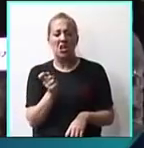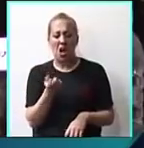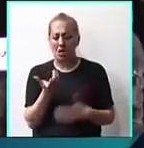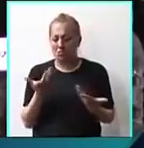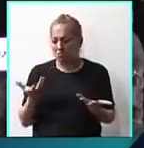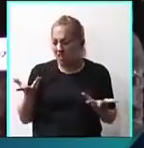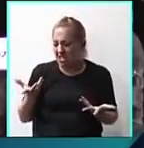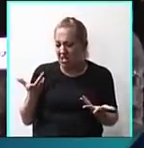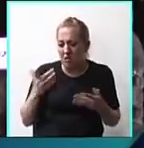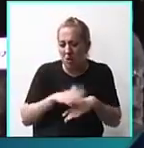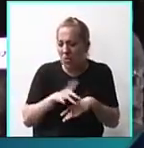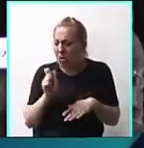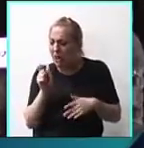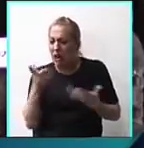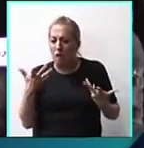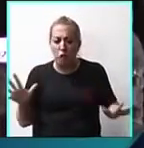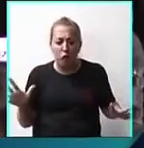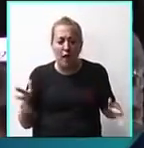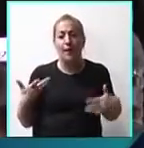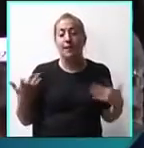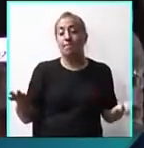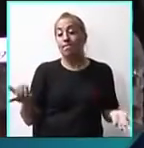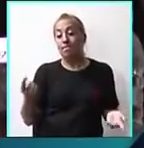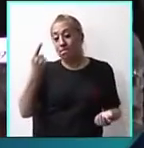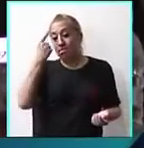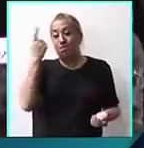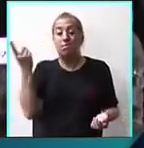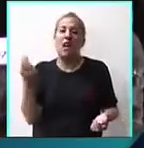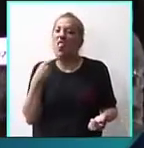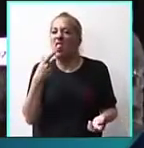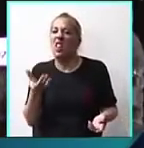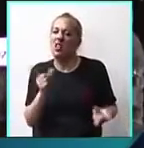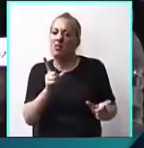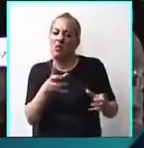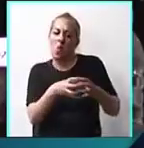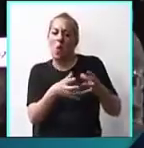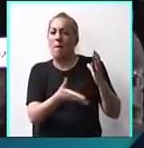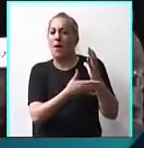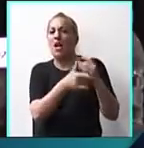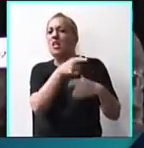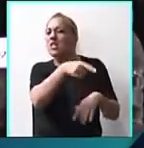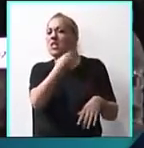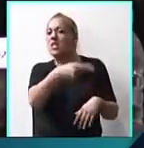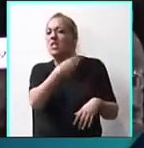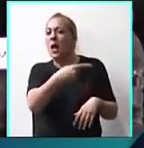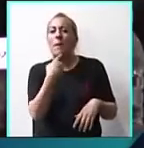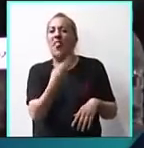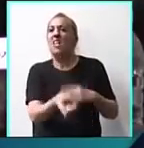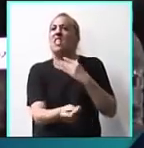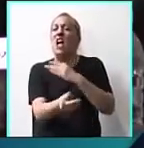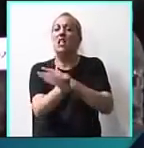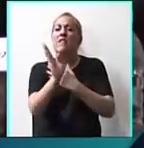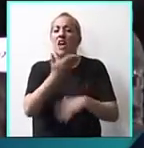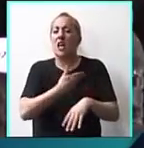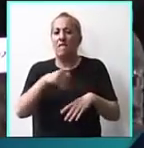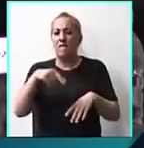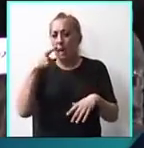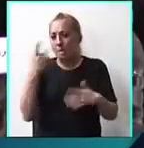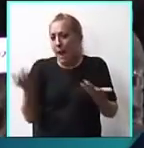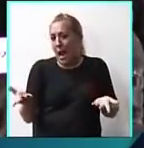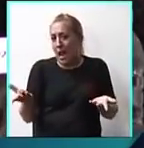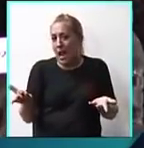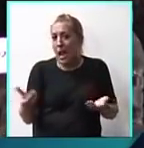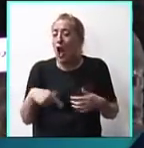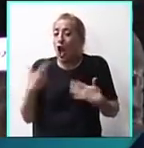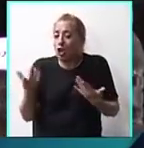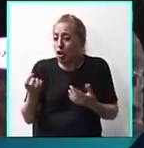Porque no tenía firma. Entonces algún jefe iluminado le dijo, ¿y al frente de izquierda? Porque ellos son los que dicen que se vaya el FMI. Entonces nos llega